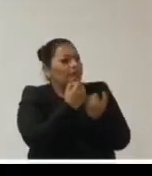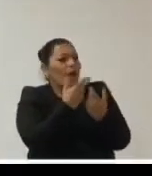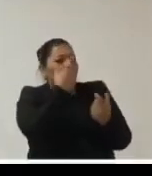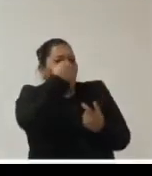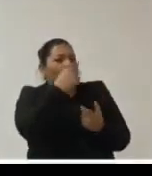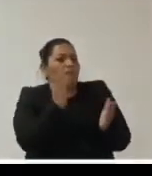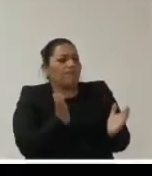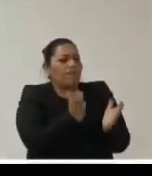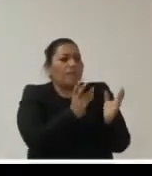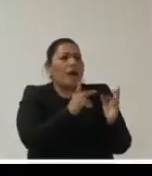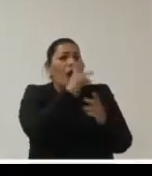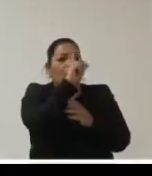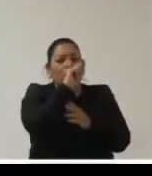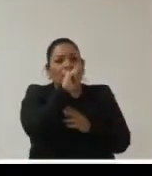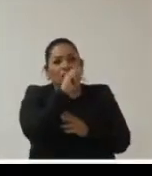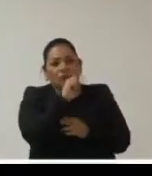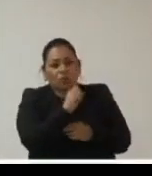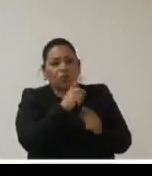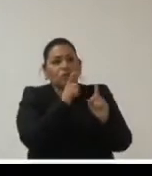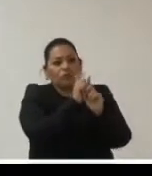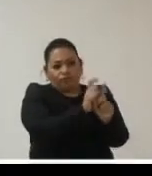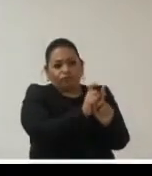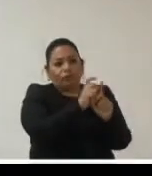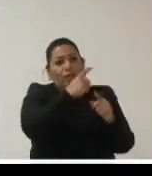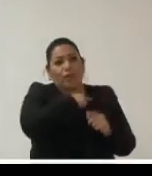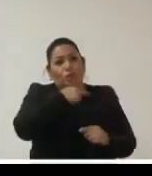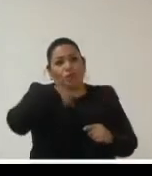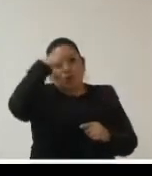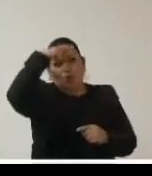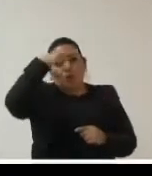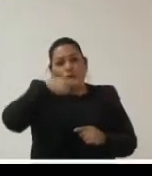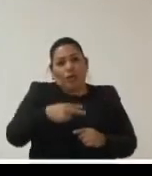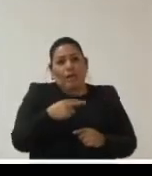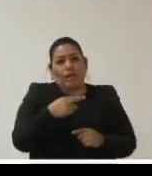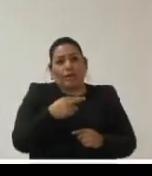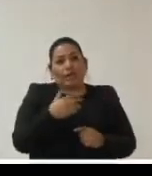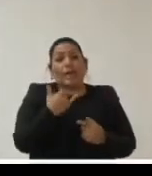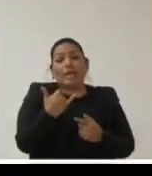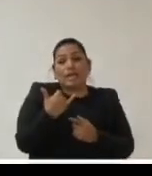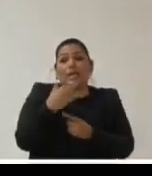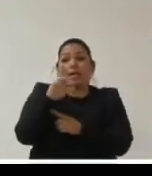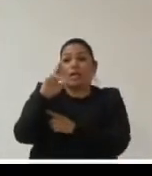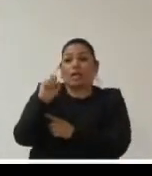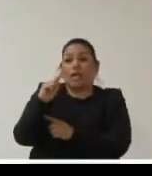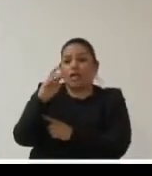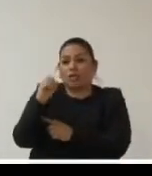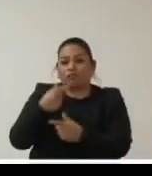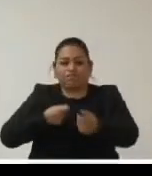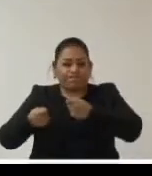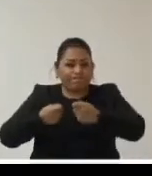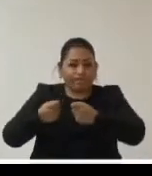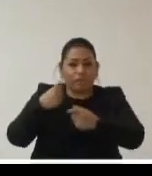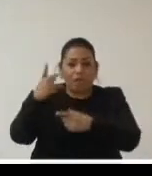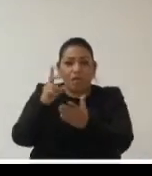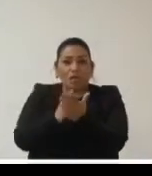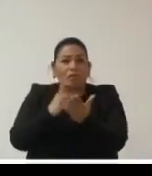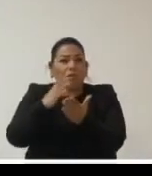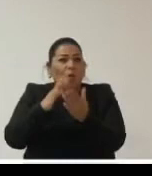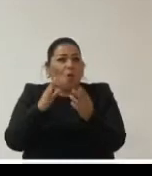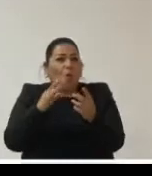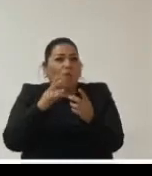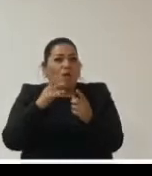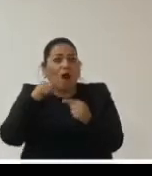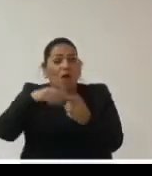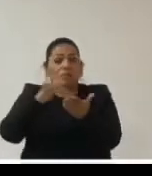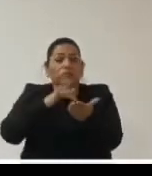fortalecer la protección de los datos personales en nuestro país y los retos que tiene la gestión documental de archivos en la era digital